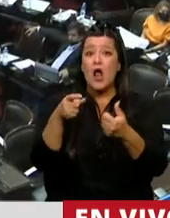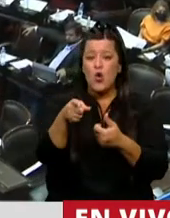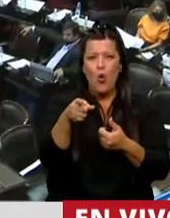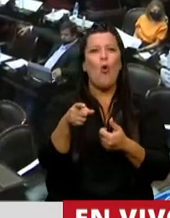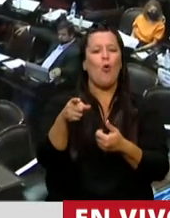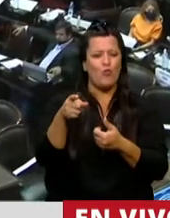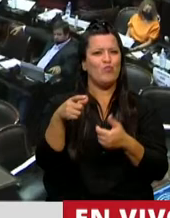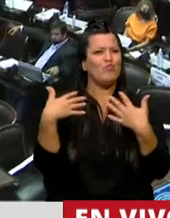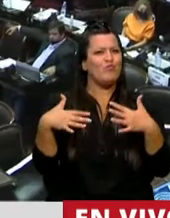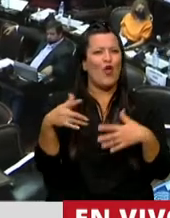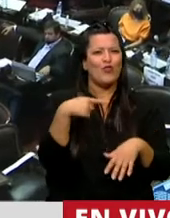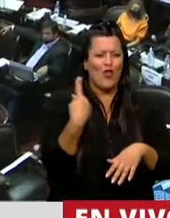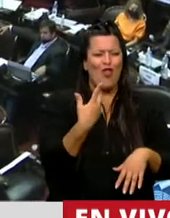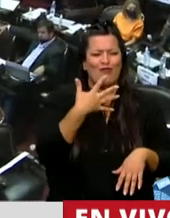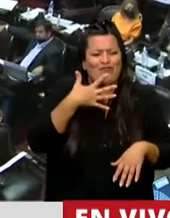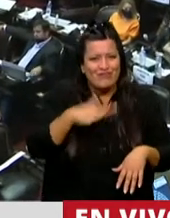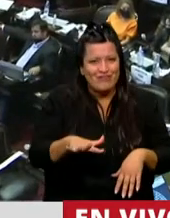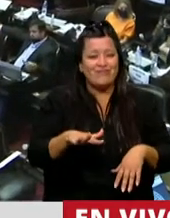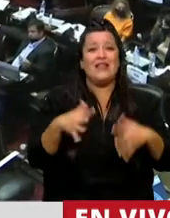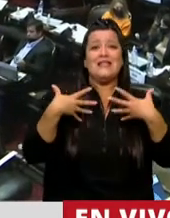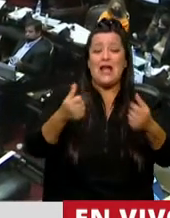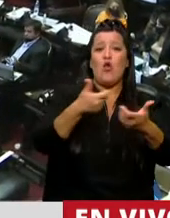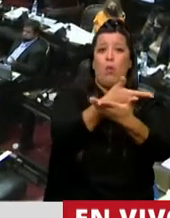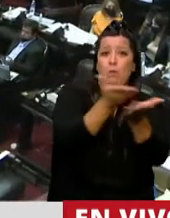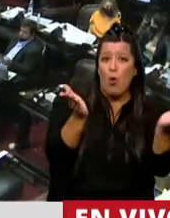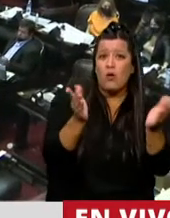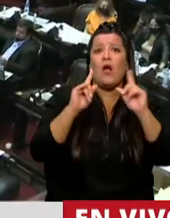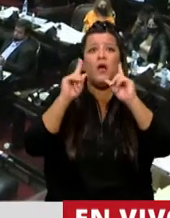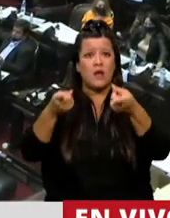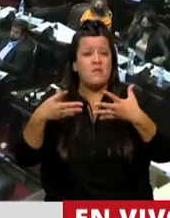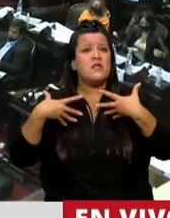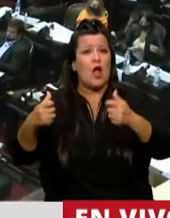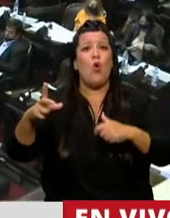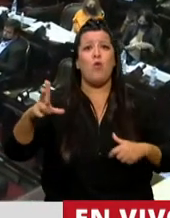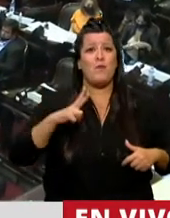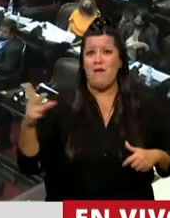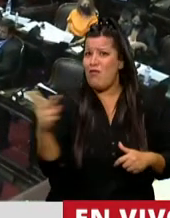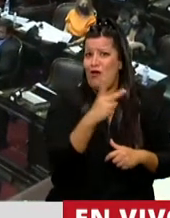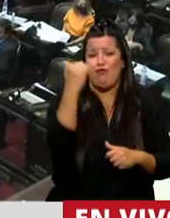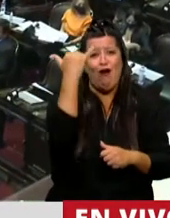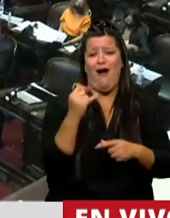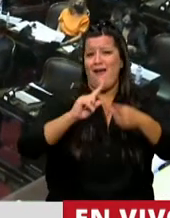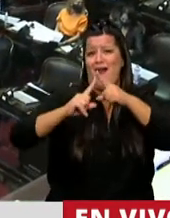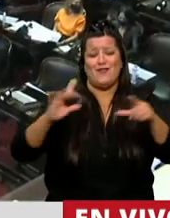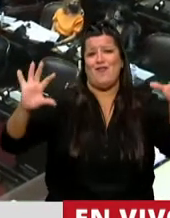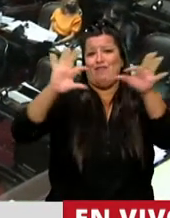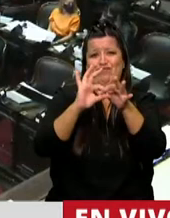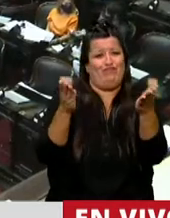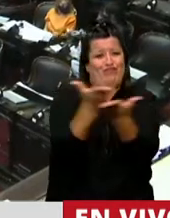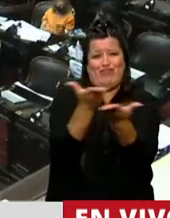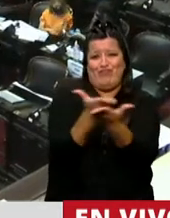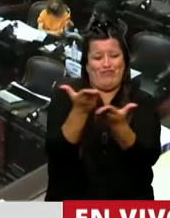comprender que tanto la salud pública como la salud privada están interconectadas y